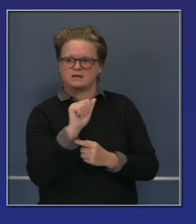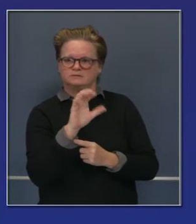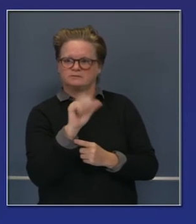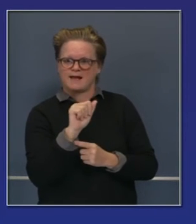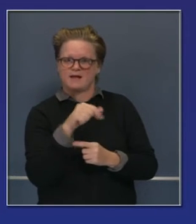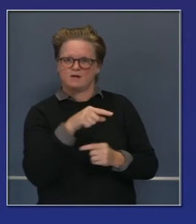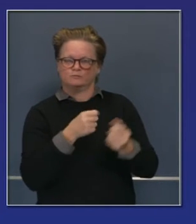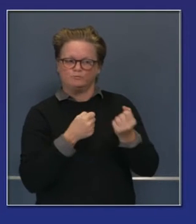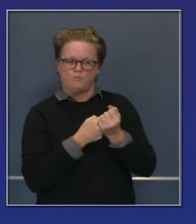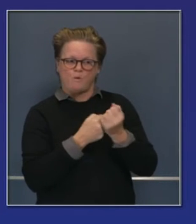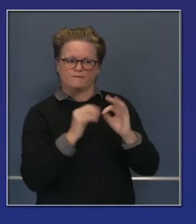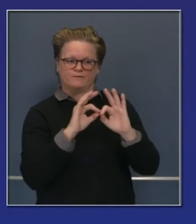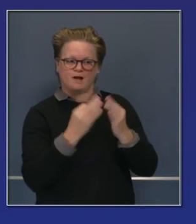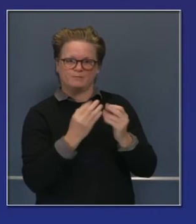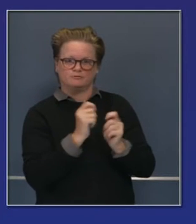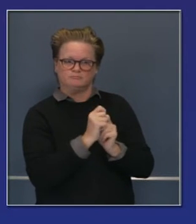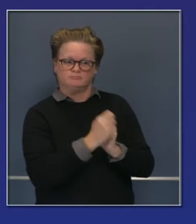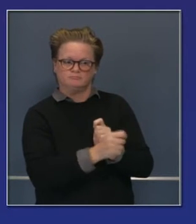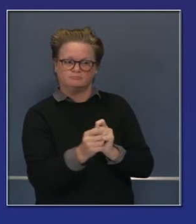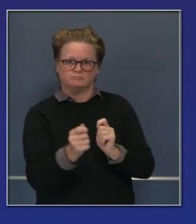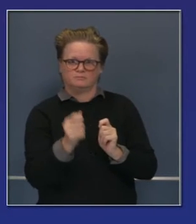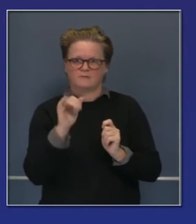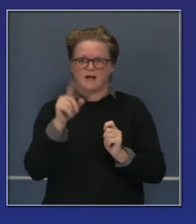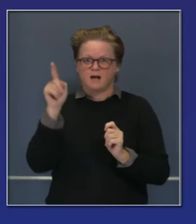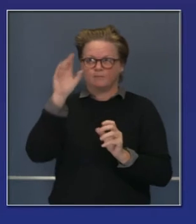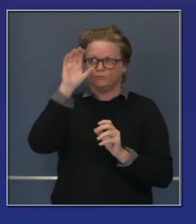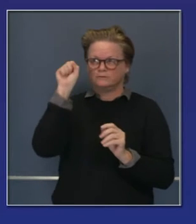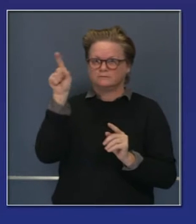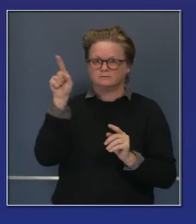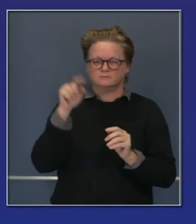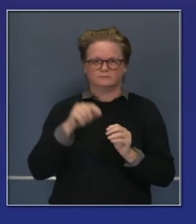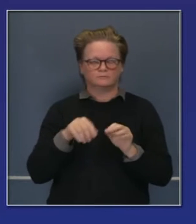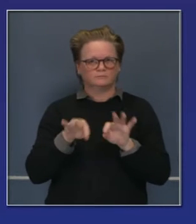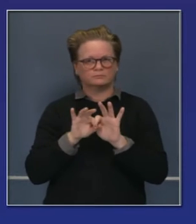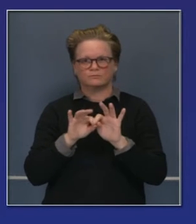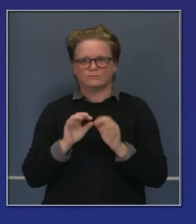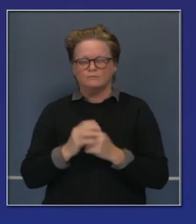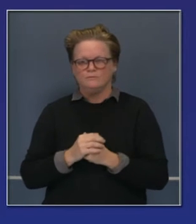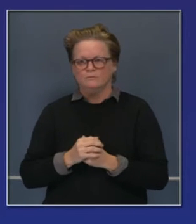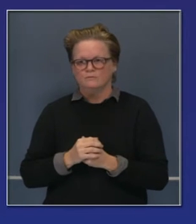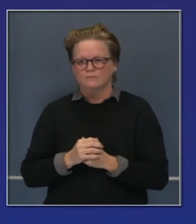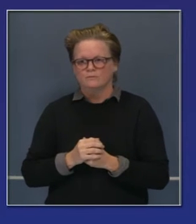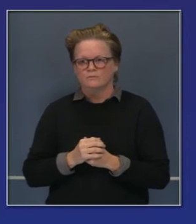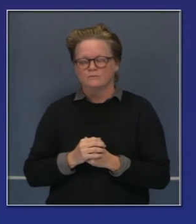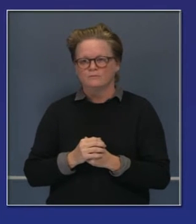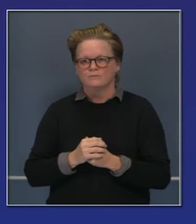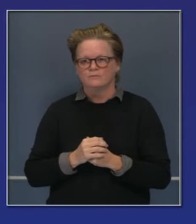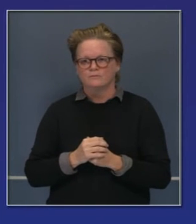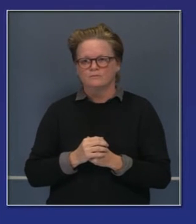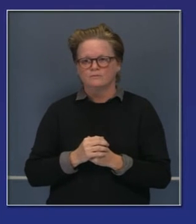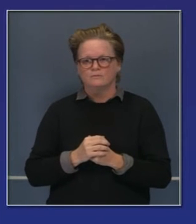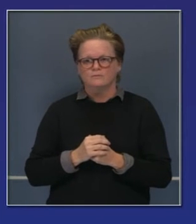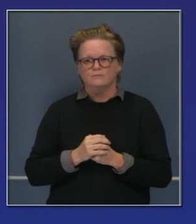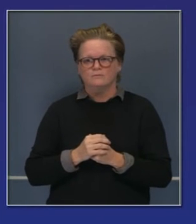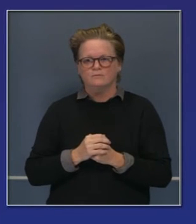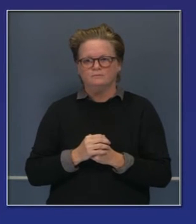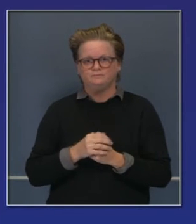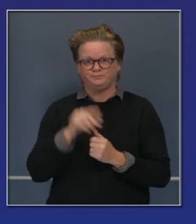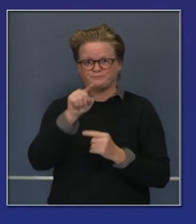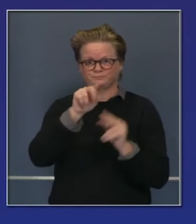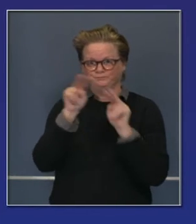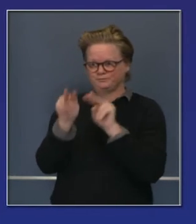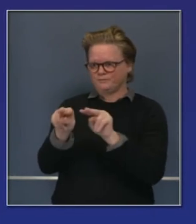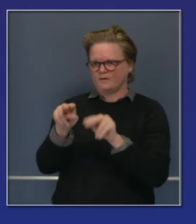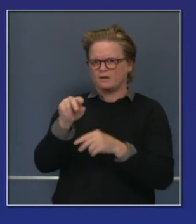Vamos a volver a hablar de los puntos. Vayan a coveredca.com. Está ahorita abierto el periodo